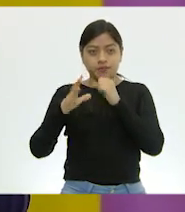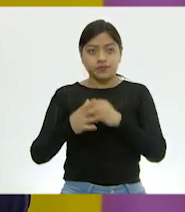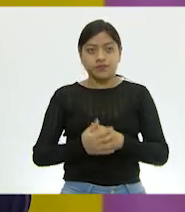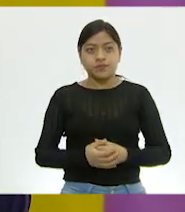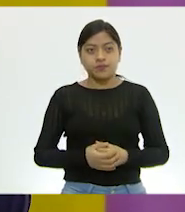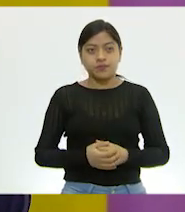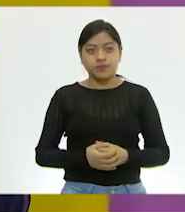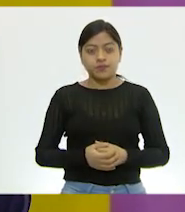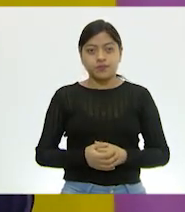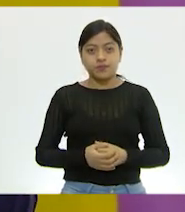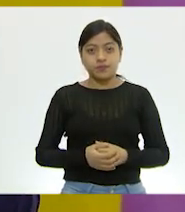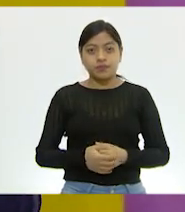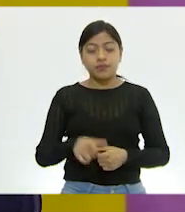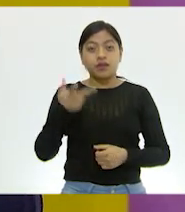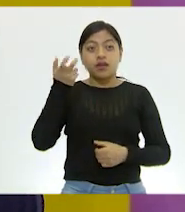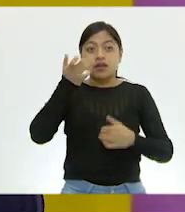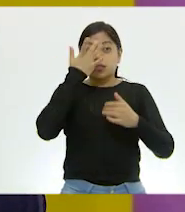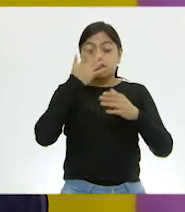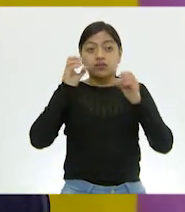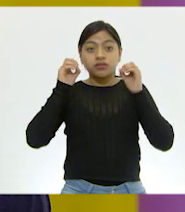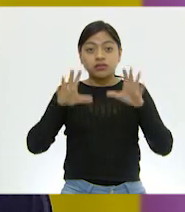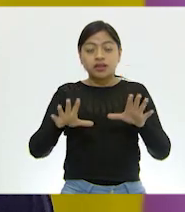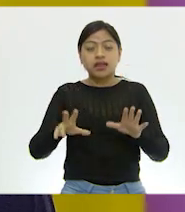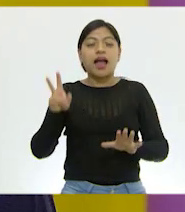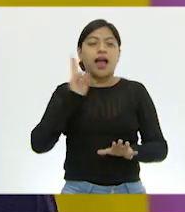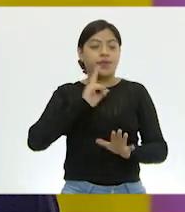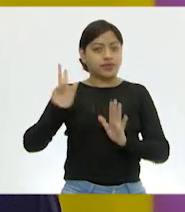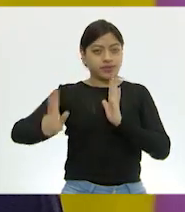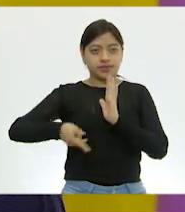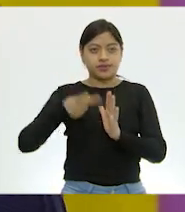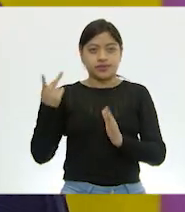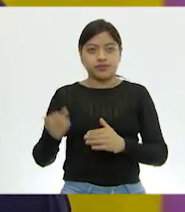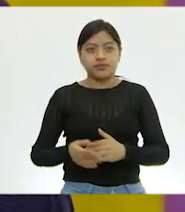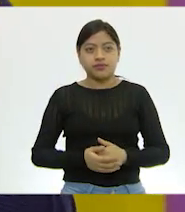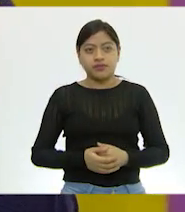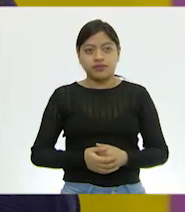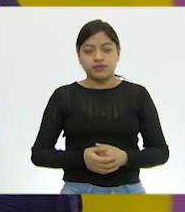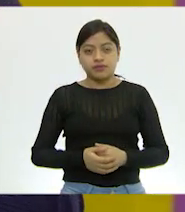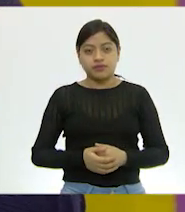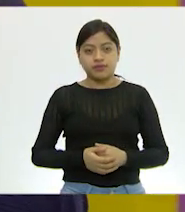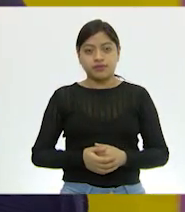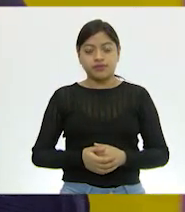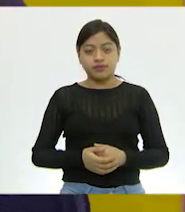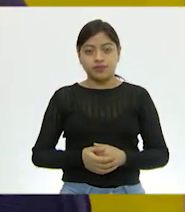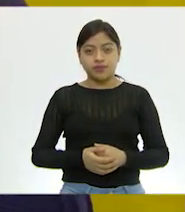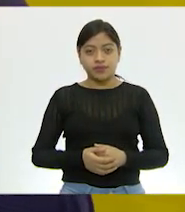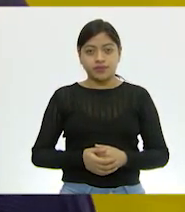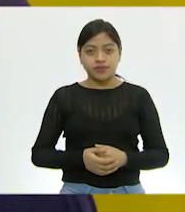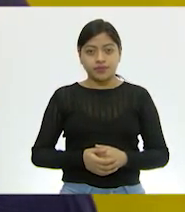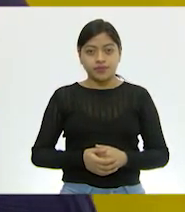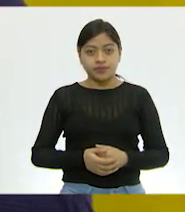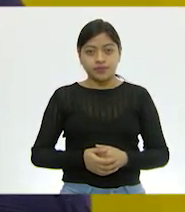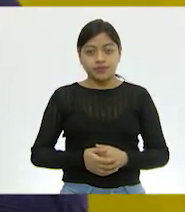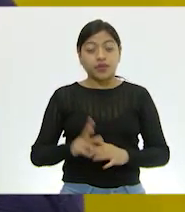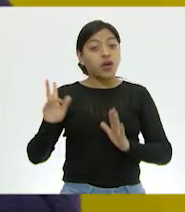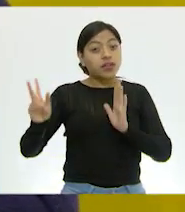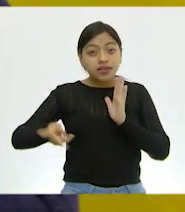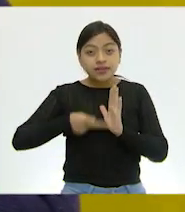¡Wow! ¡Esa es magia! ¿Viste? A ver, vamos de nuevo. ¡Oh! ¡De nuevo!